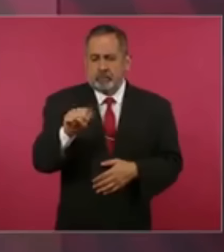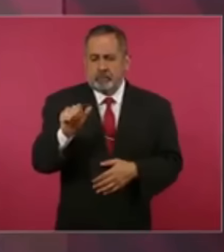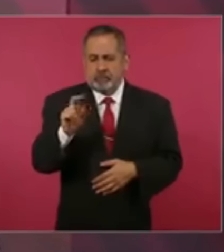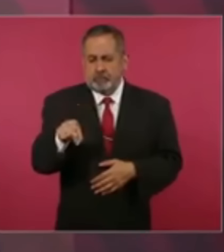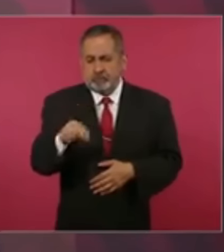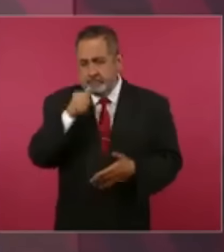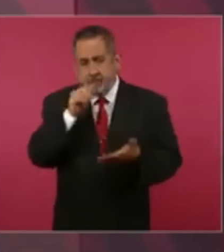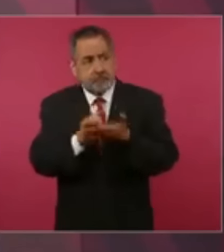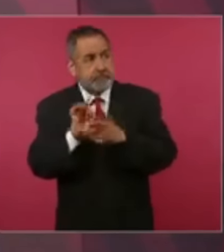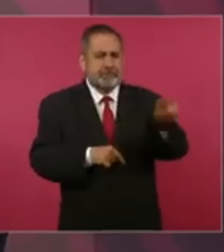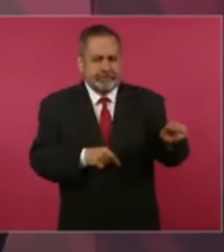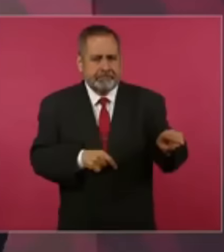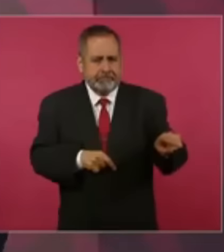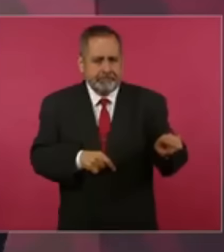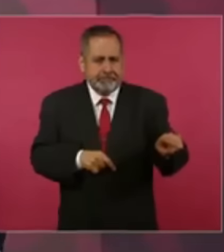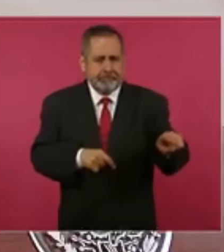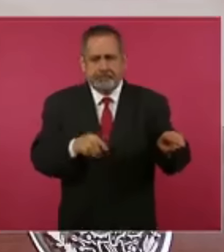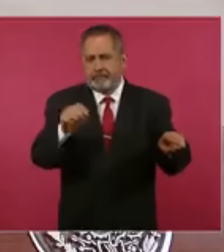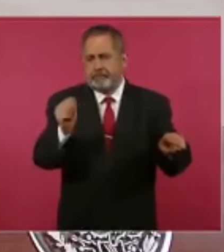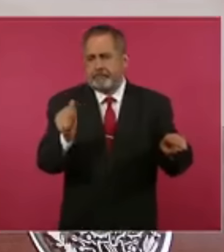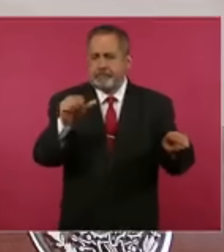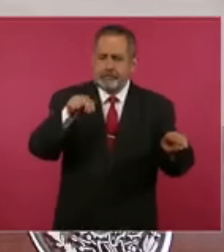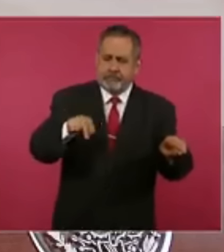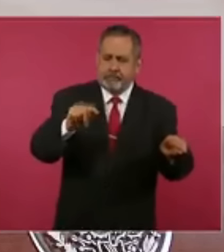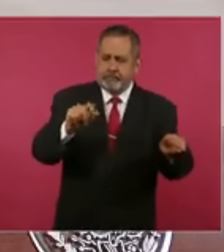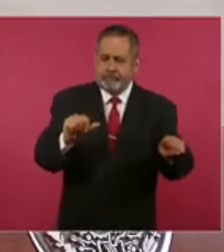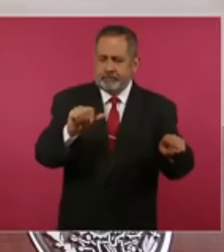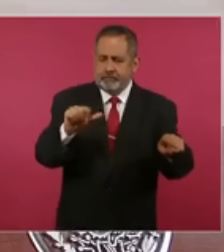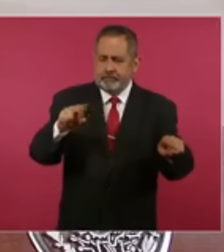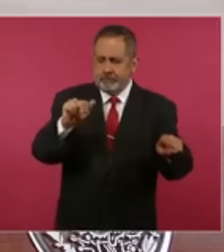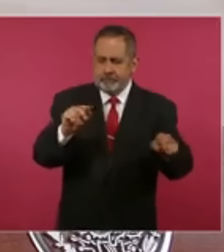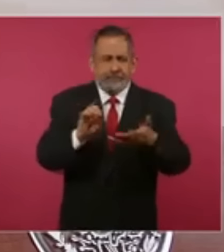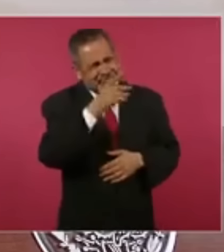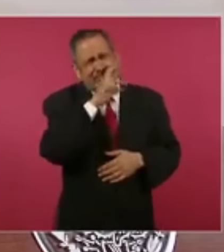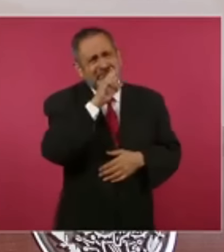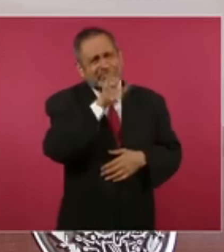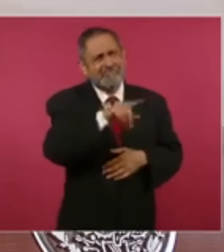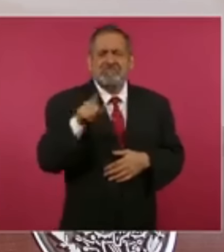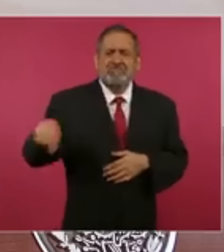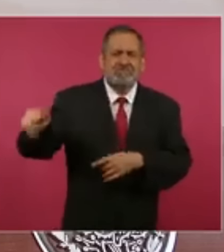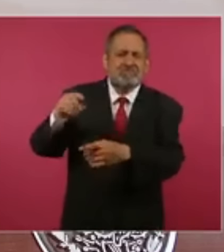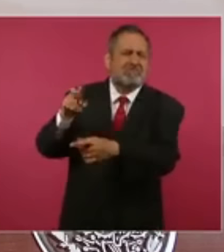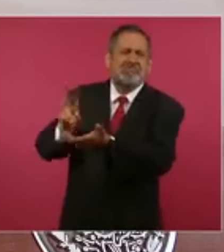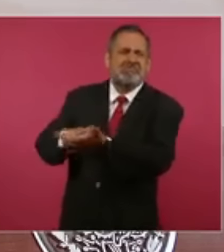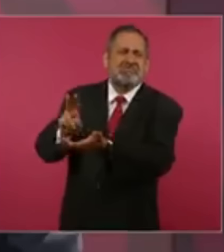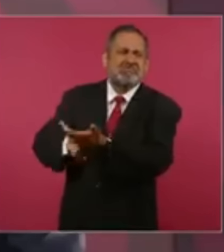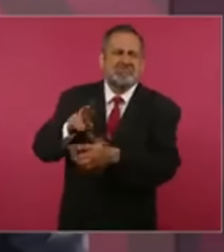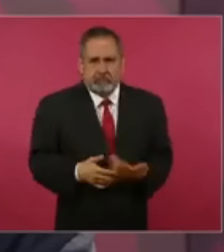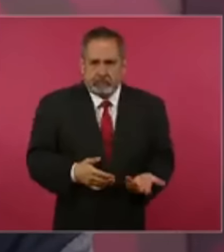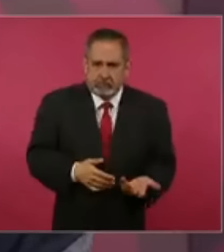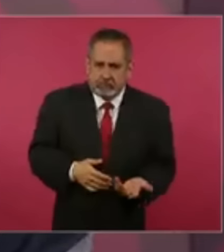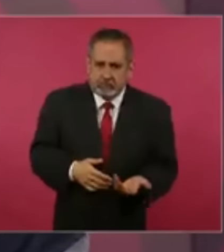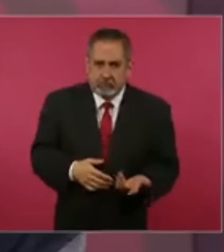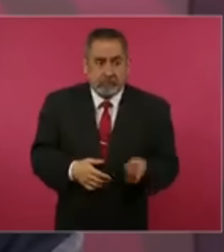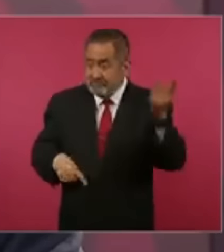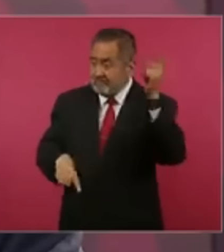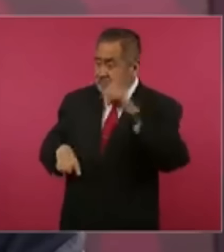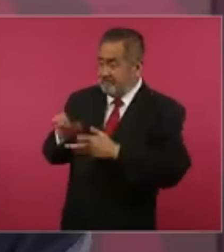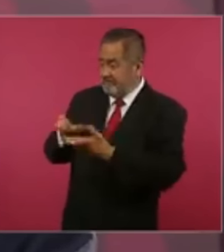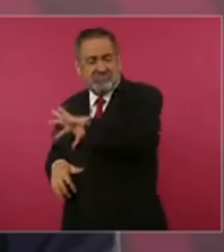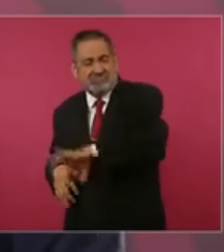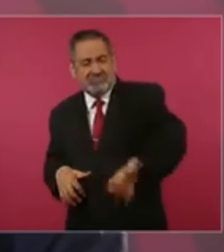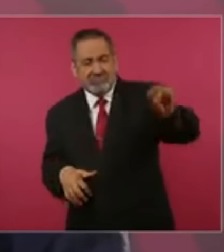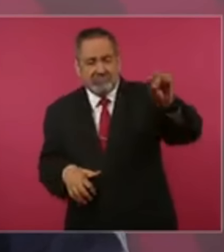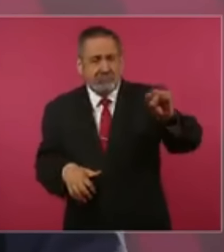del conservadurismo, a Santana, para traerlo, véngase. Después de que nos habían quitado por culpa de él